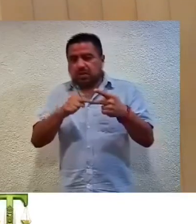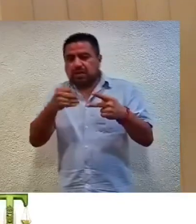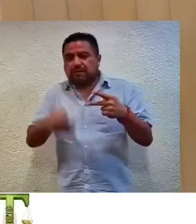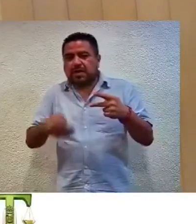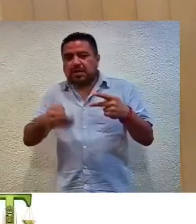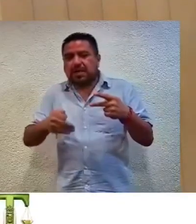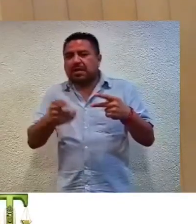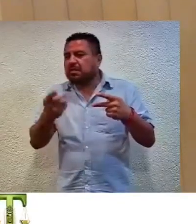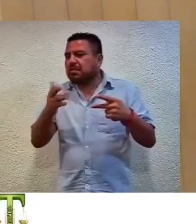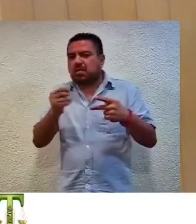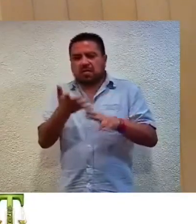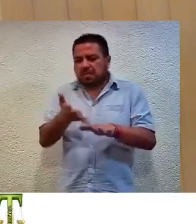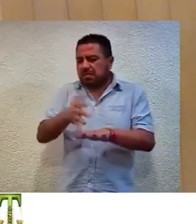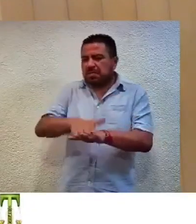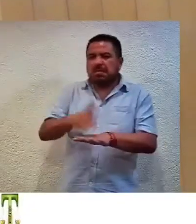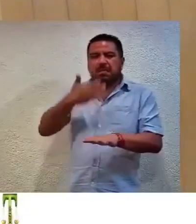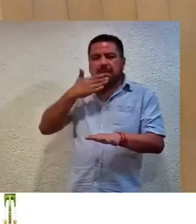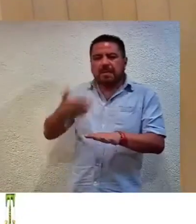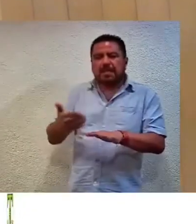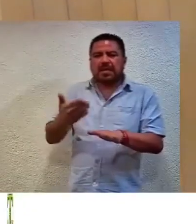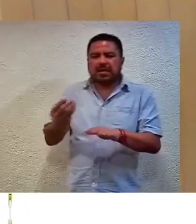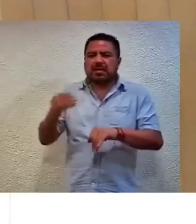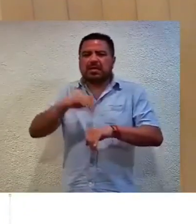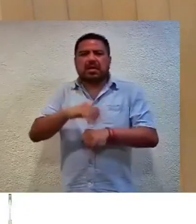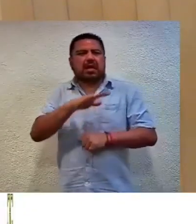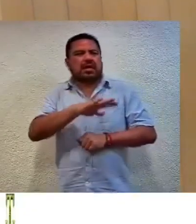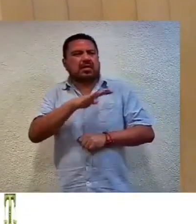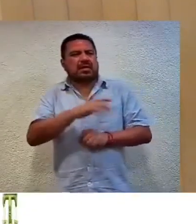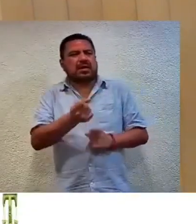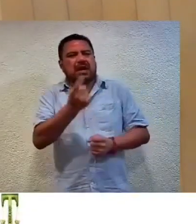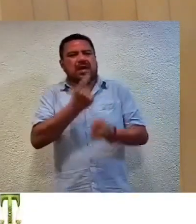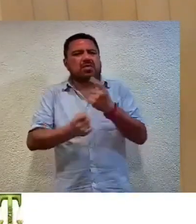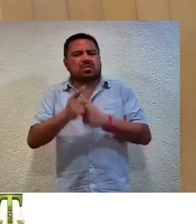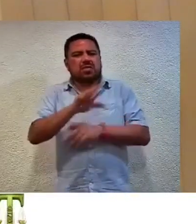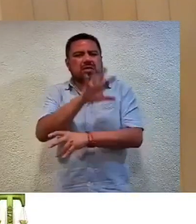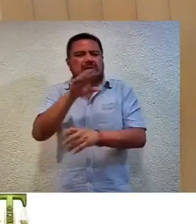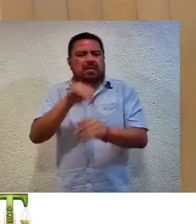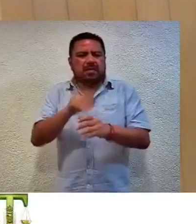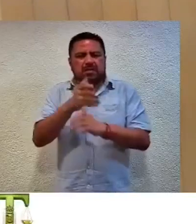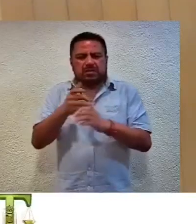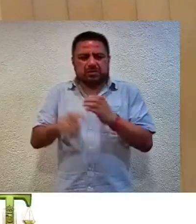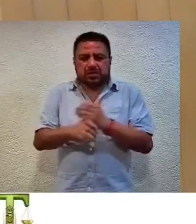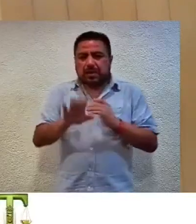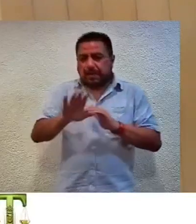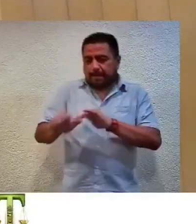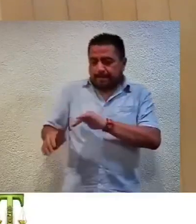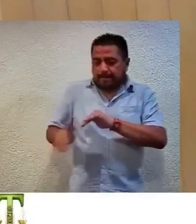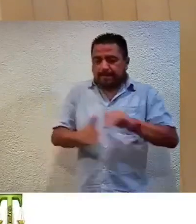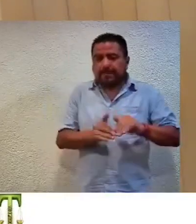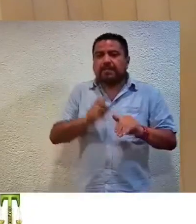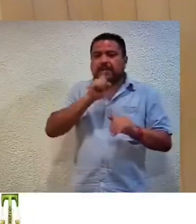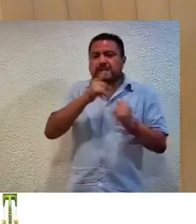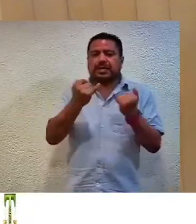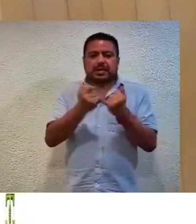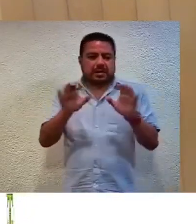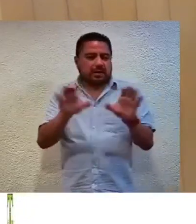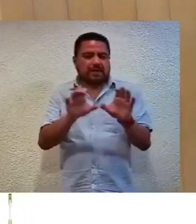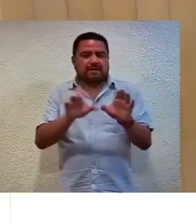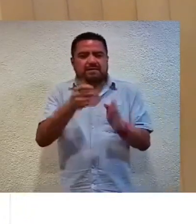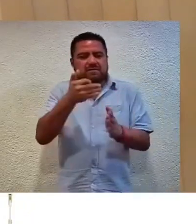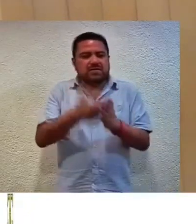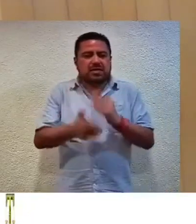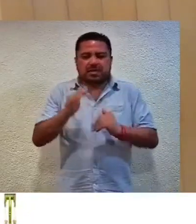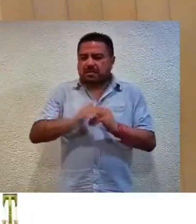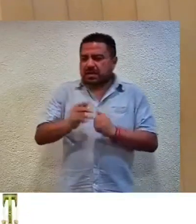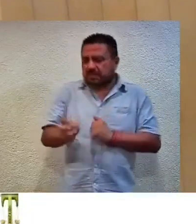que no integró debidamente la litis y omitió analizarla de forma completa. Por otra parte, también se acredita la falta de exhaustividad